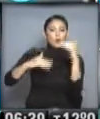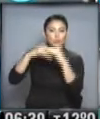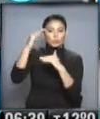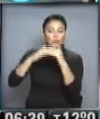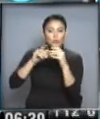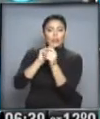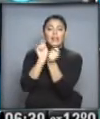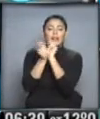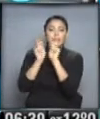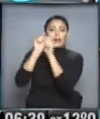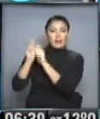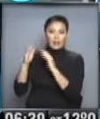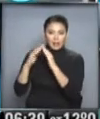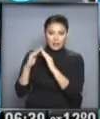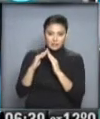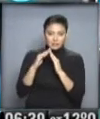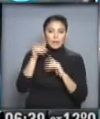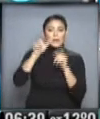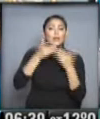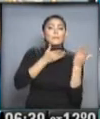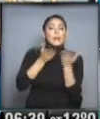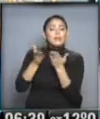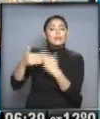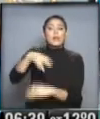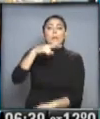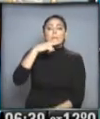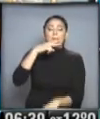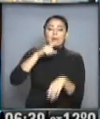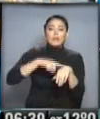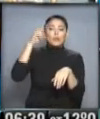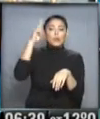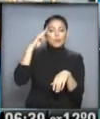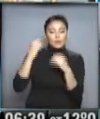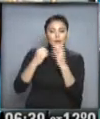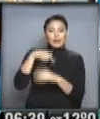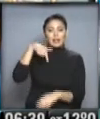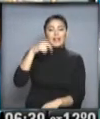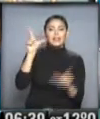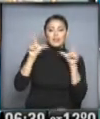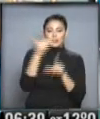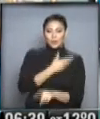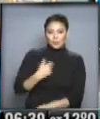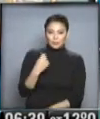refacción y ampliación de la vivienda. Los beneficiarios se conocerán el viernes desde las 9 por la televisión pública.